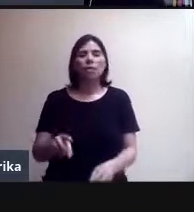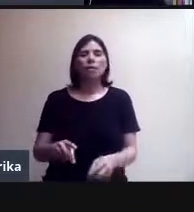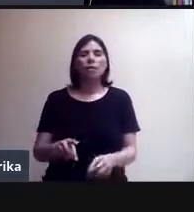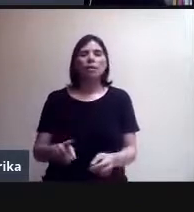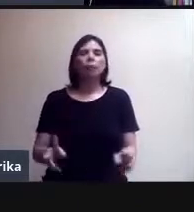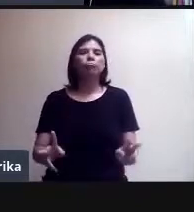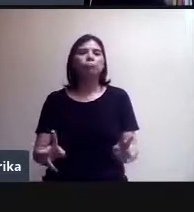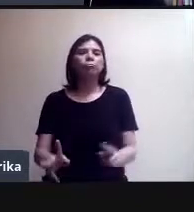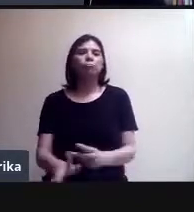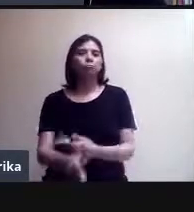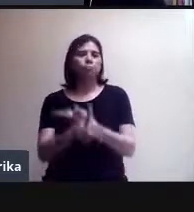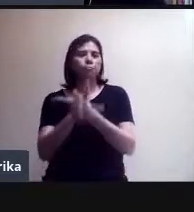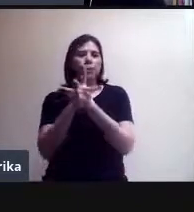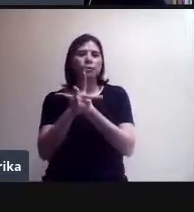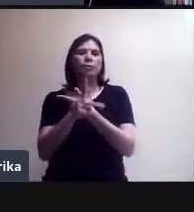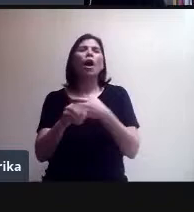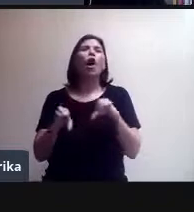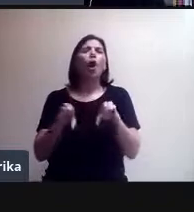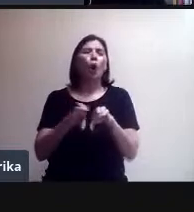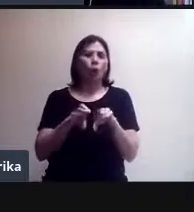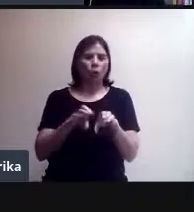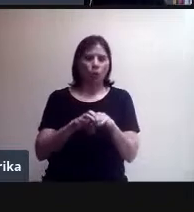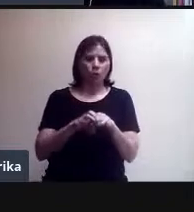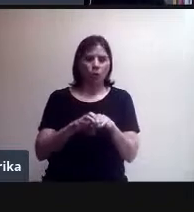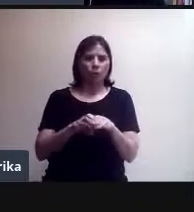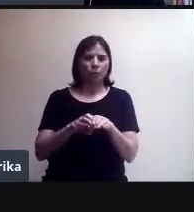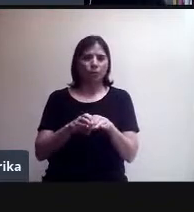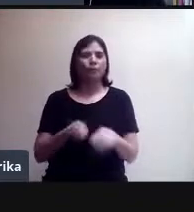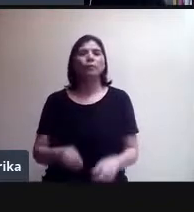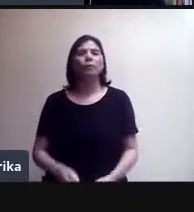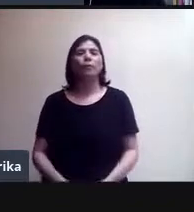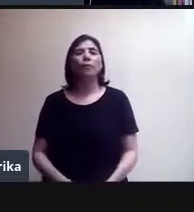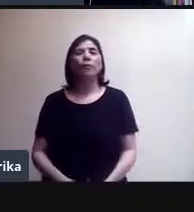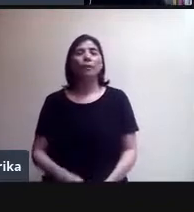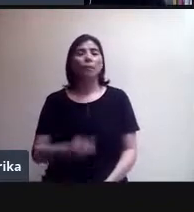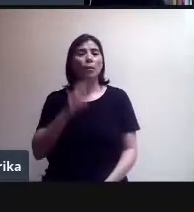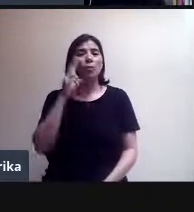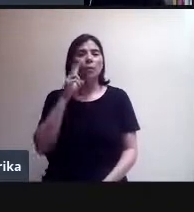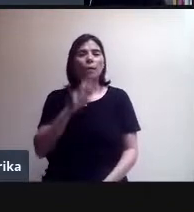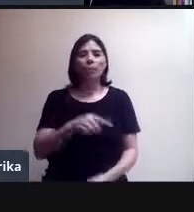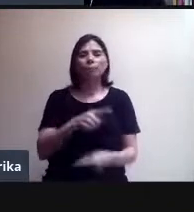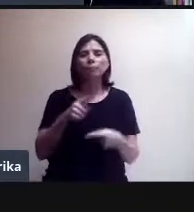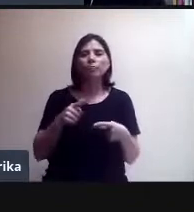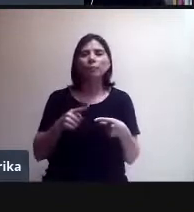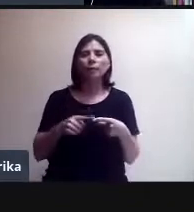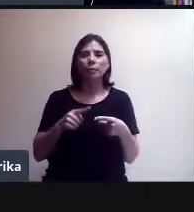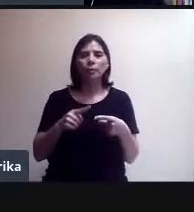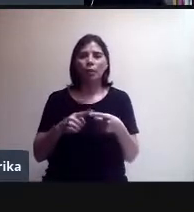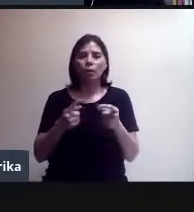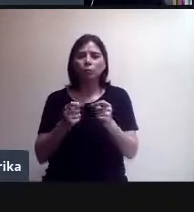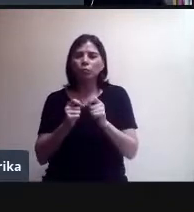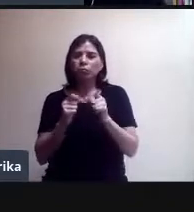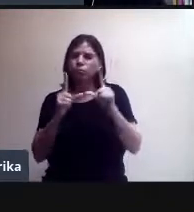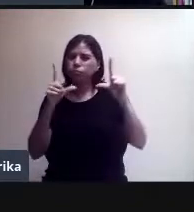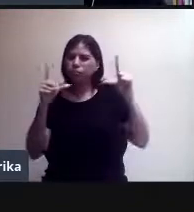videollamada, uno tiene una pantalla similar a la que tenemos ahí, ya sea que nosotros la